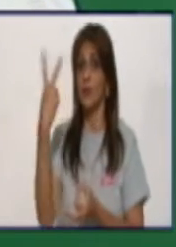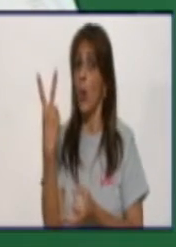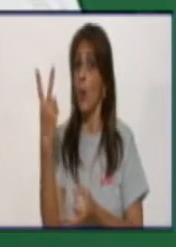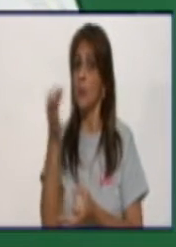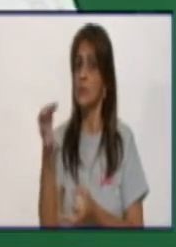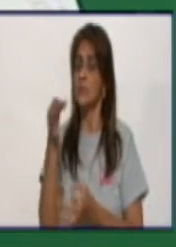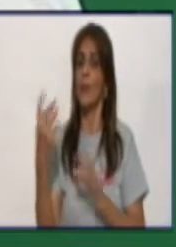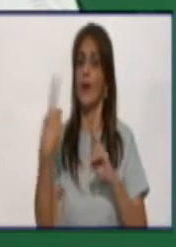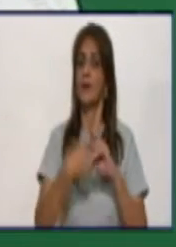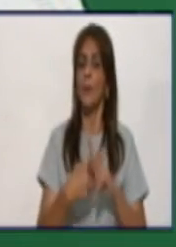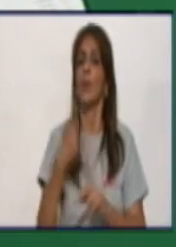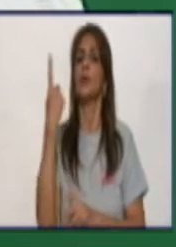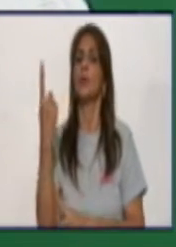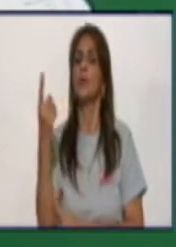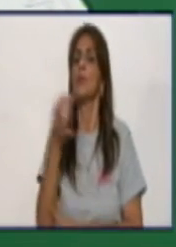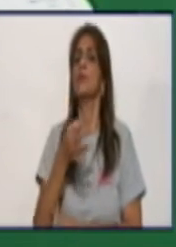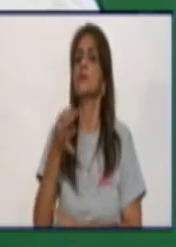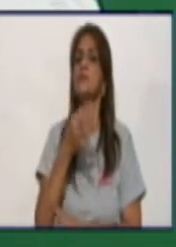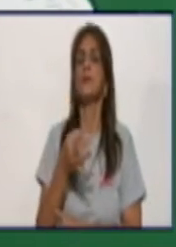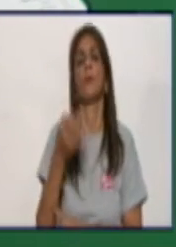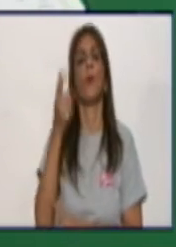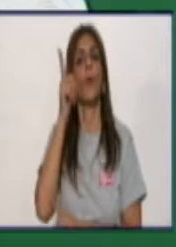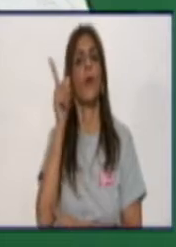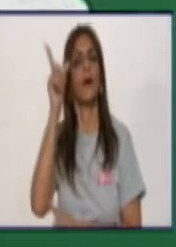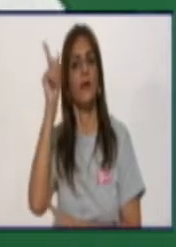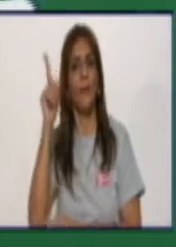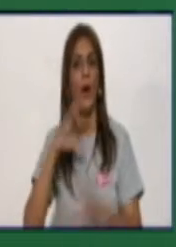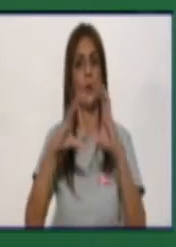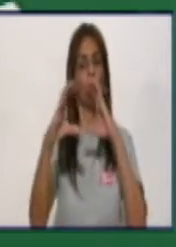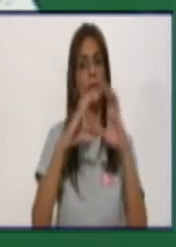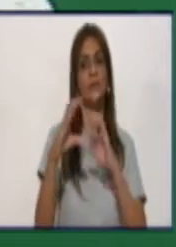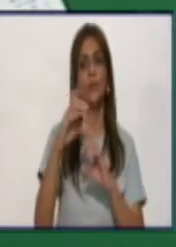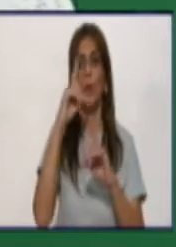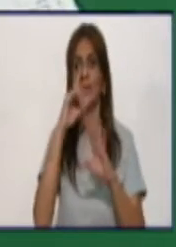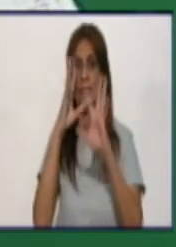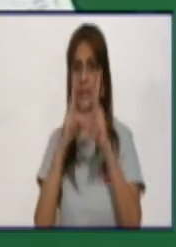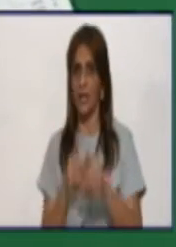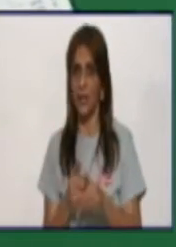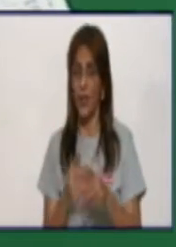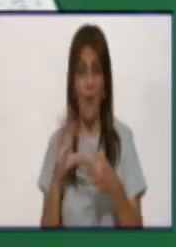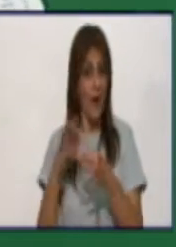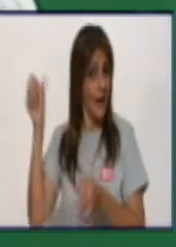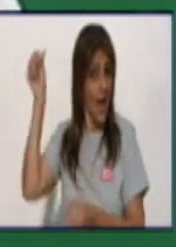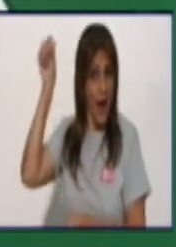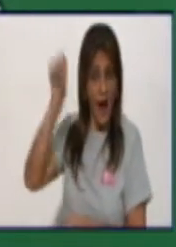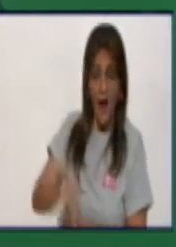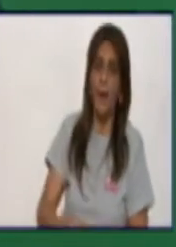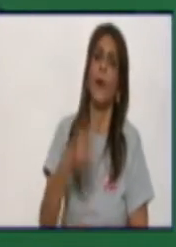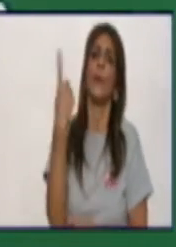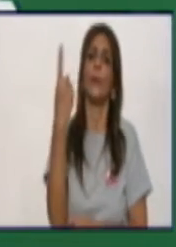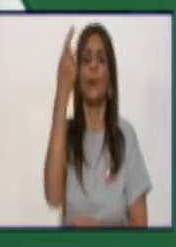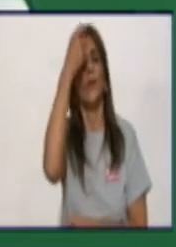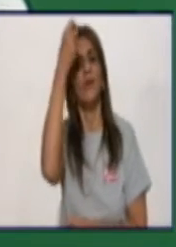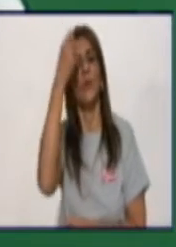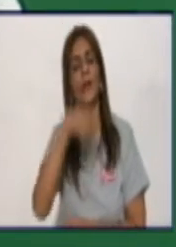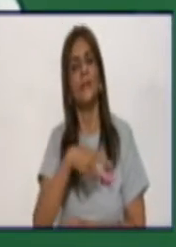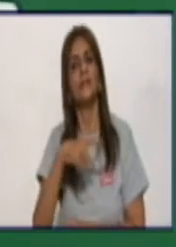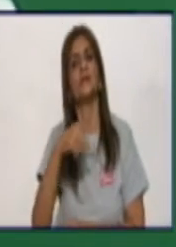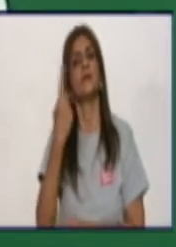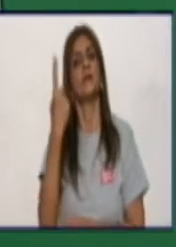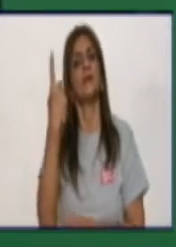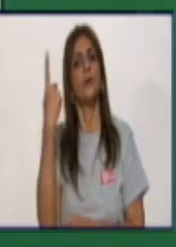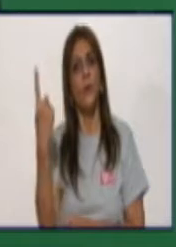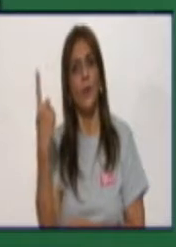y uno al municipio de Boyarriba, Cautocristo y Niquero. Crítico, tenemos un paciente de Jiguaní y sí tenemos que lamentar en las últimas